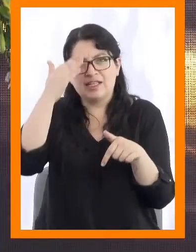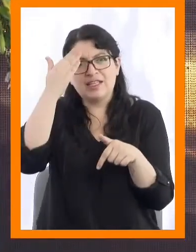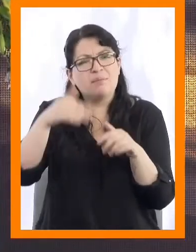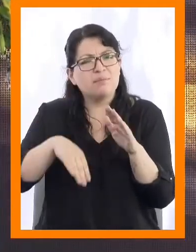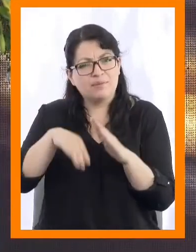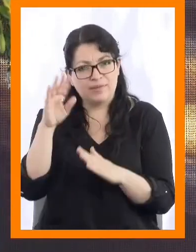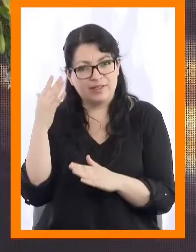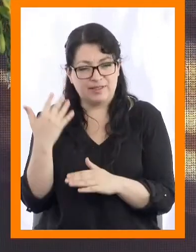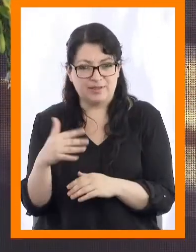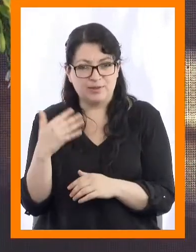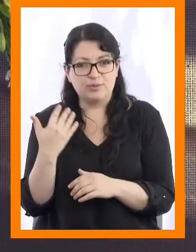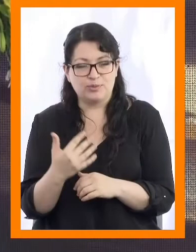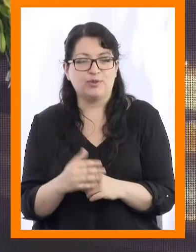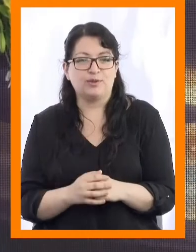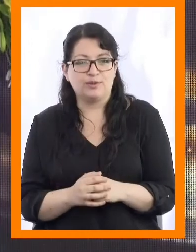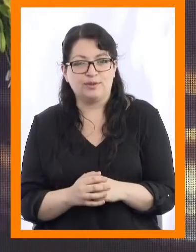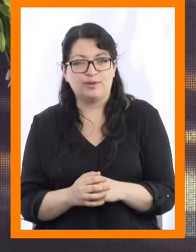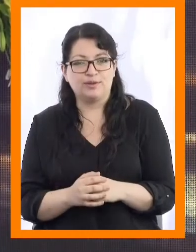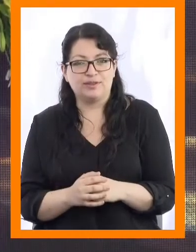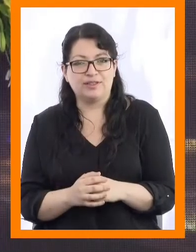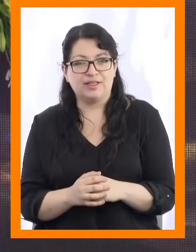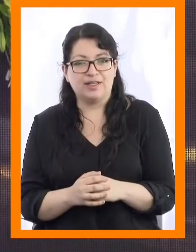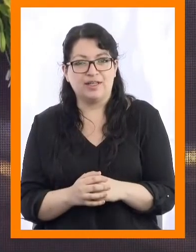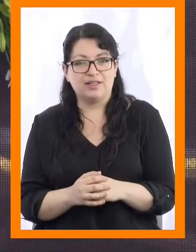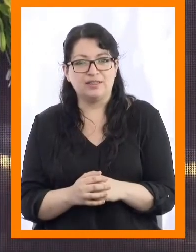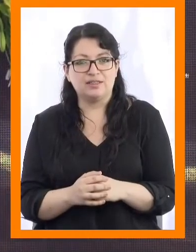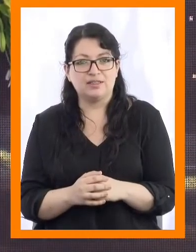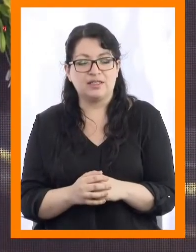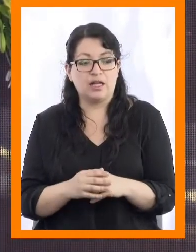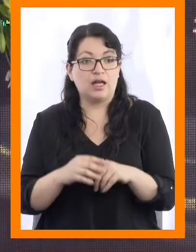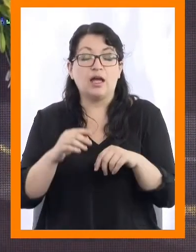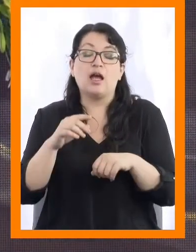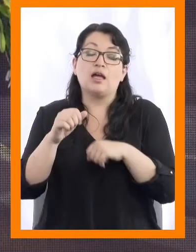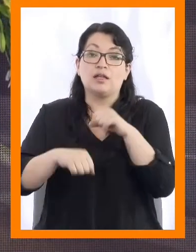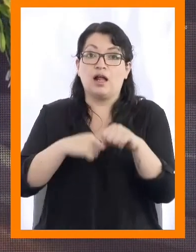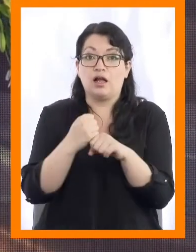importante en el año de una universidad.